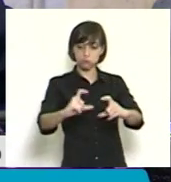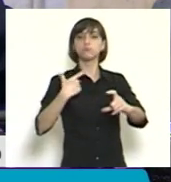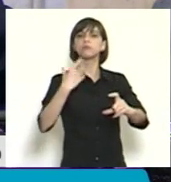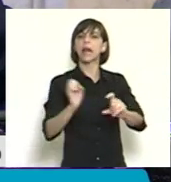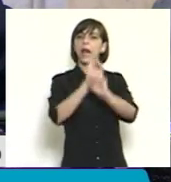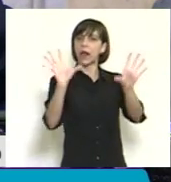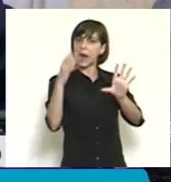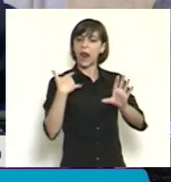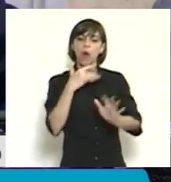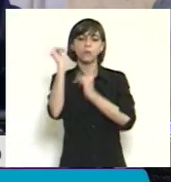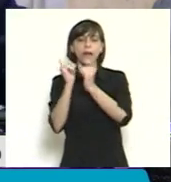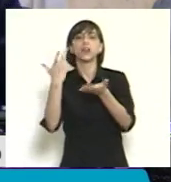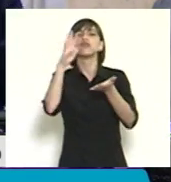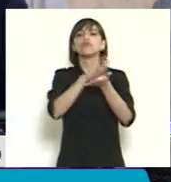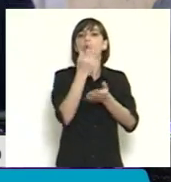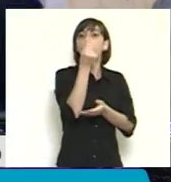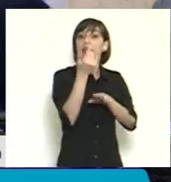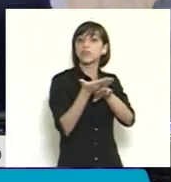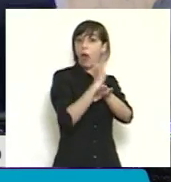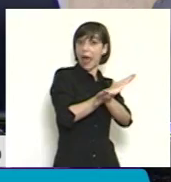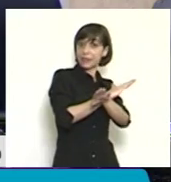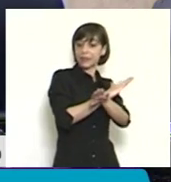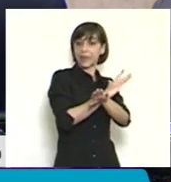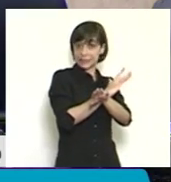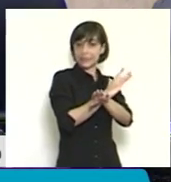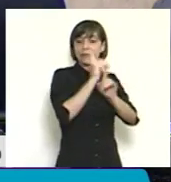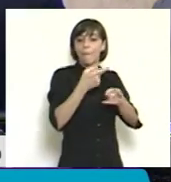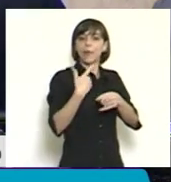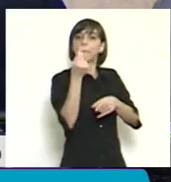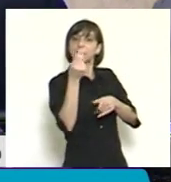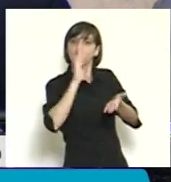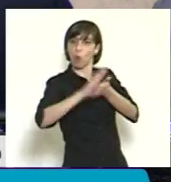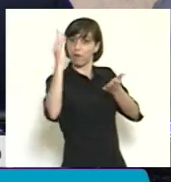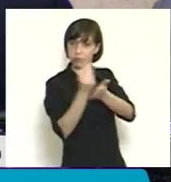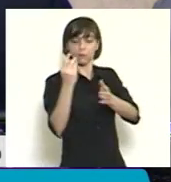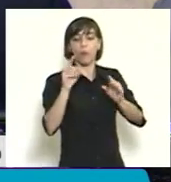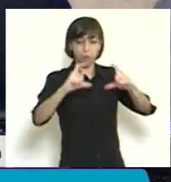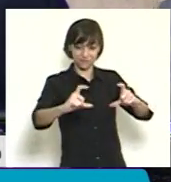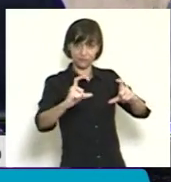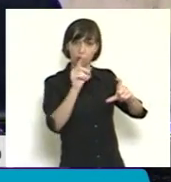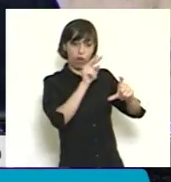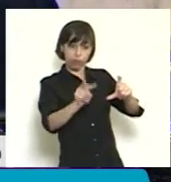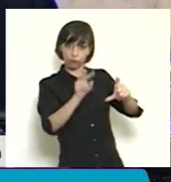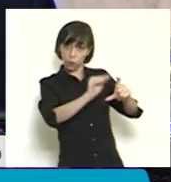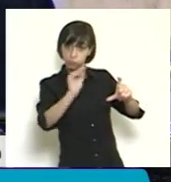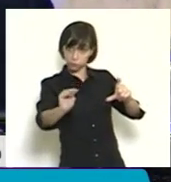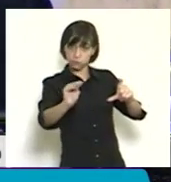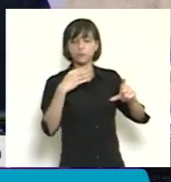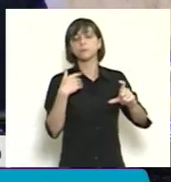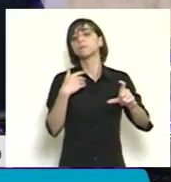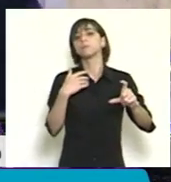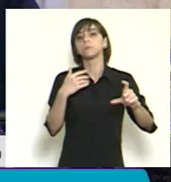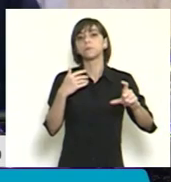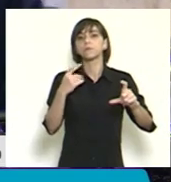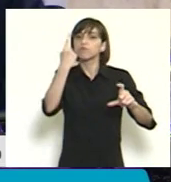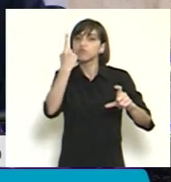producto el precio anterior de dicho producto junto con el precio regulado. Perfecto, perfecto. Hasta ahí estamos todos fenómenos. Pero después hay dos, una